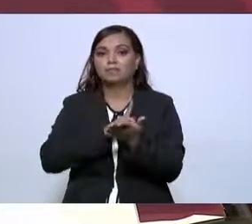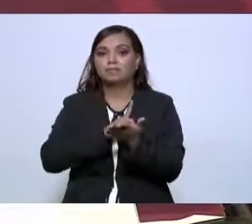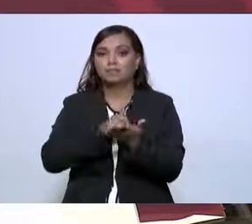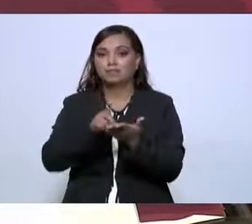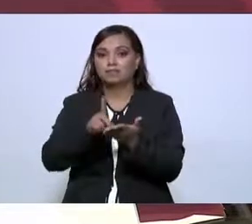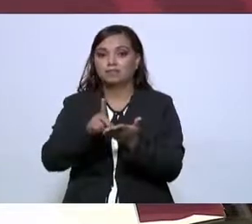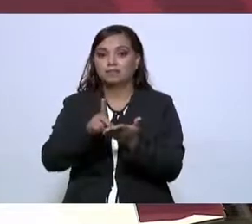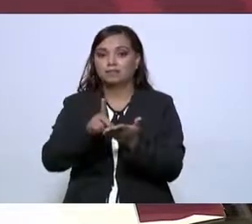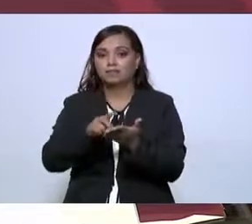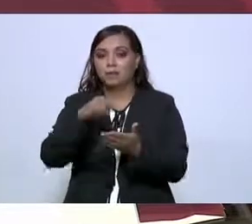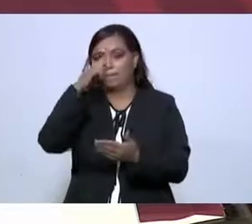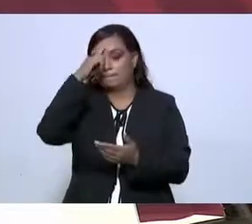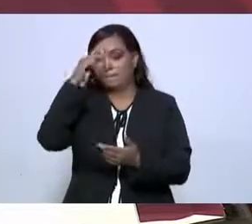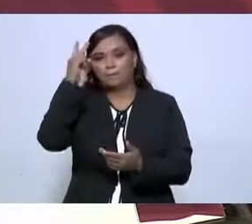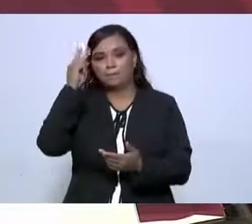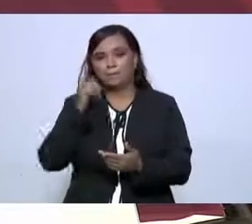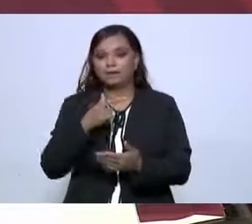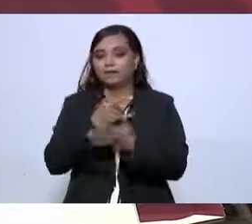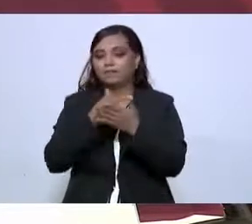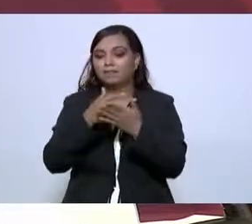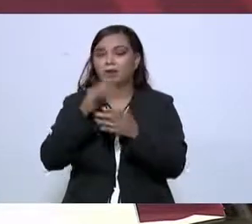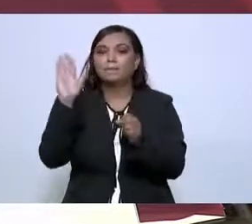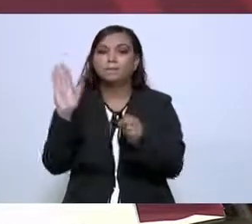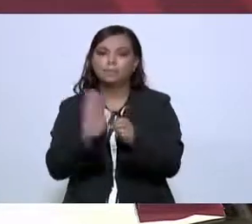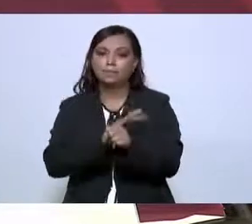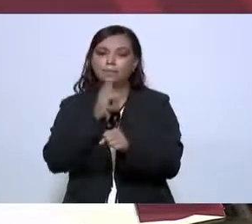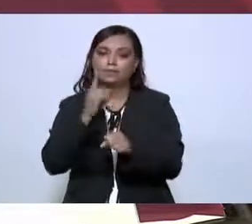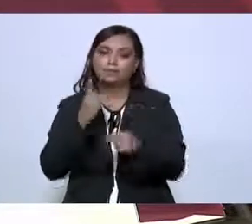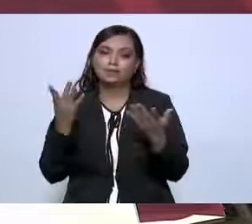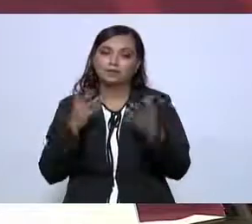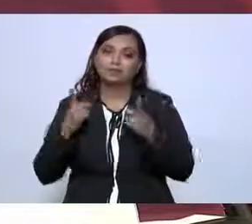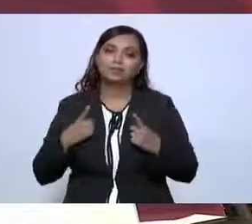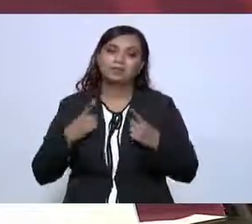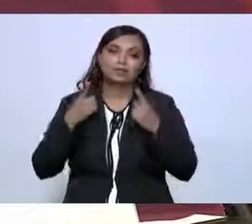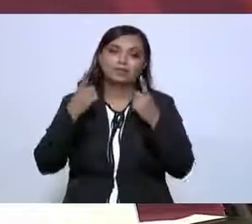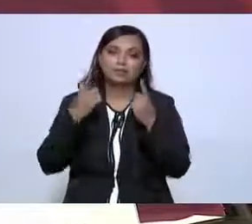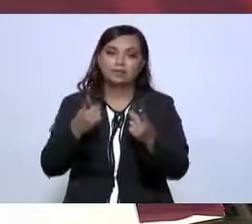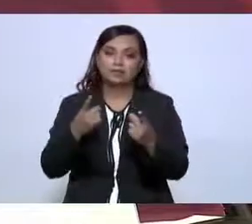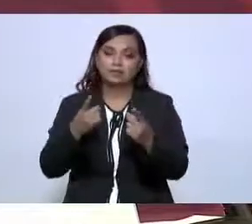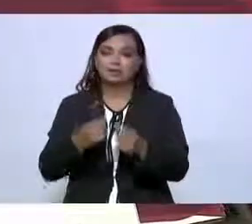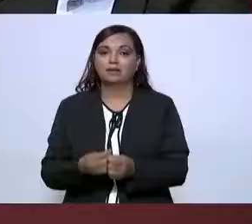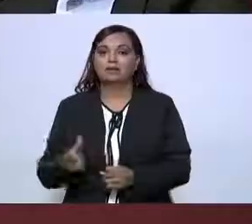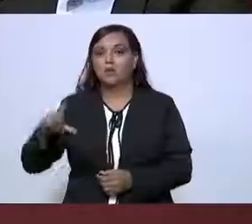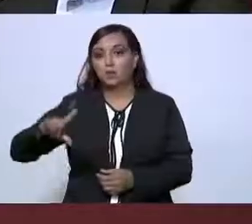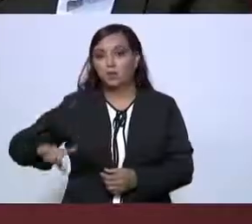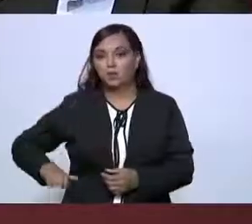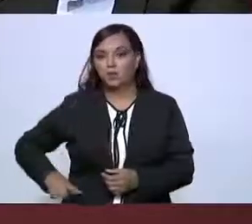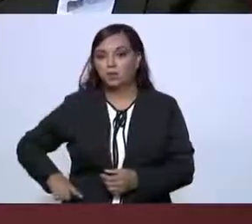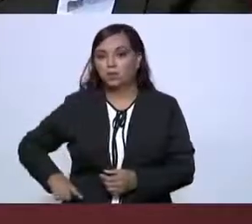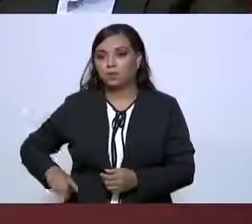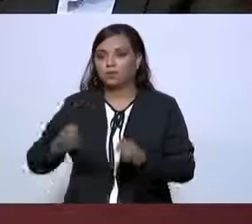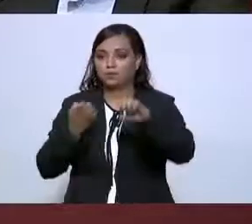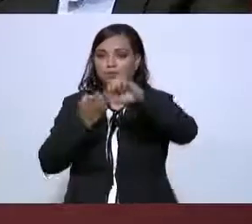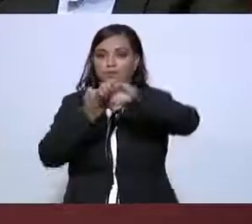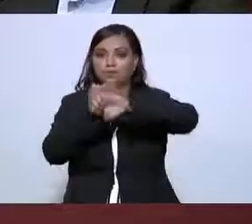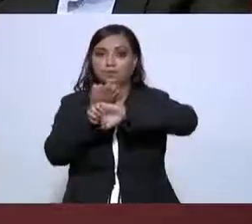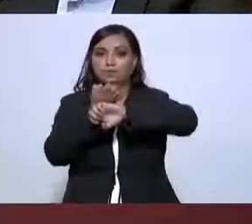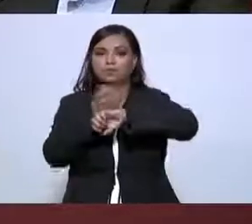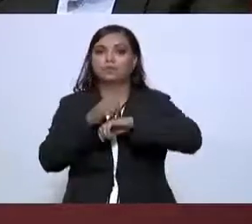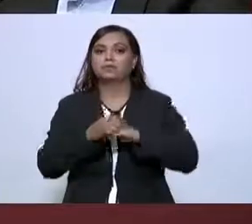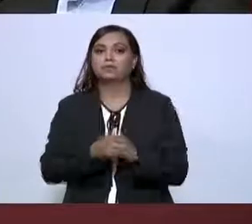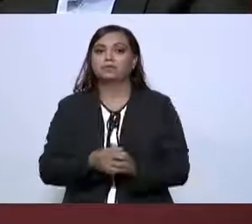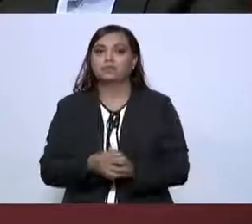a la pensión. Esto porque va a aportar el gobierno del Estado,